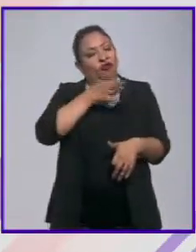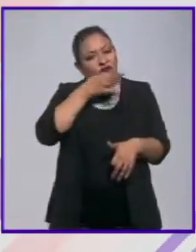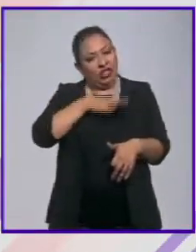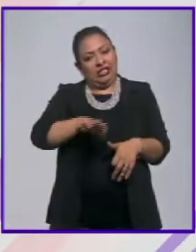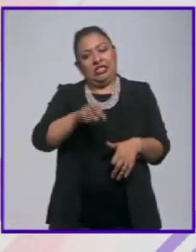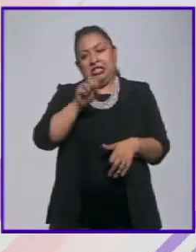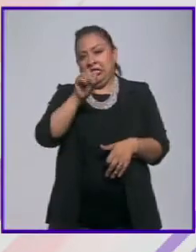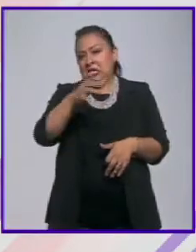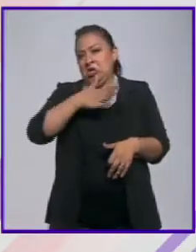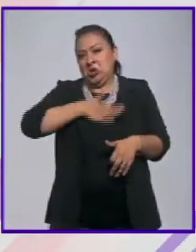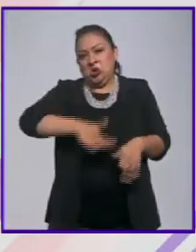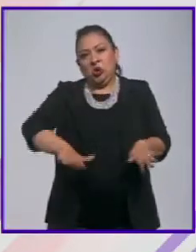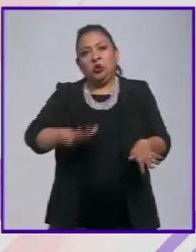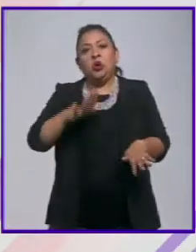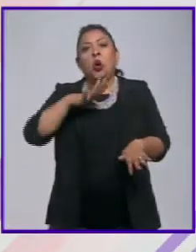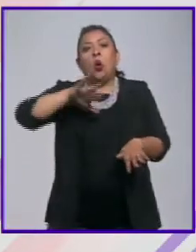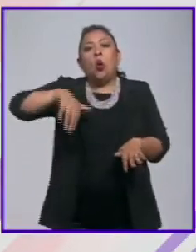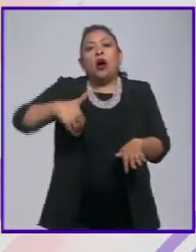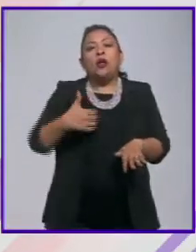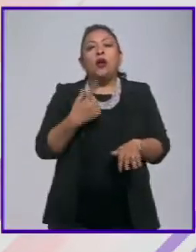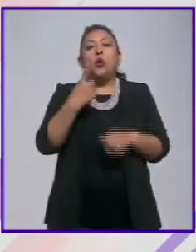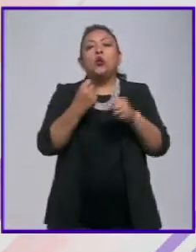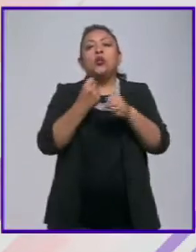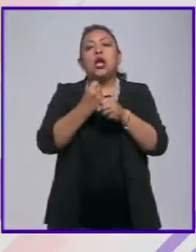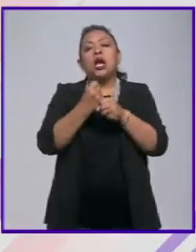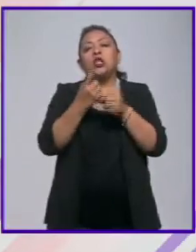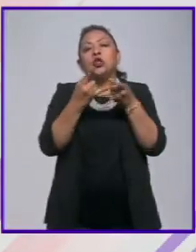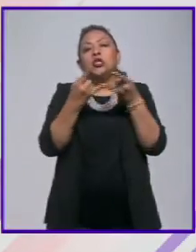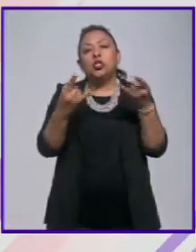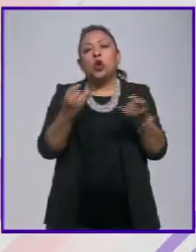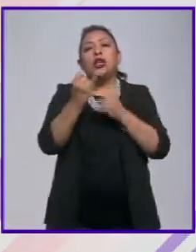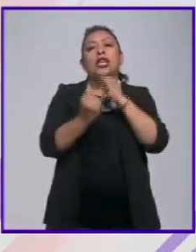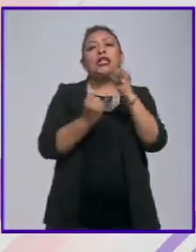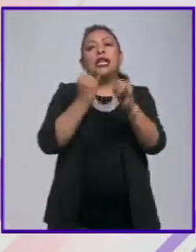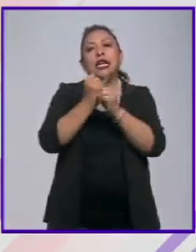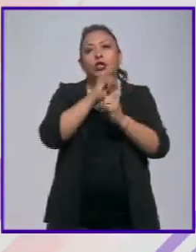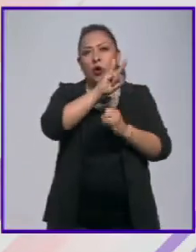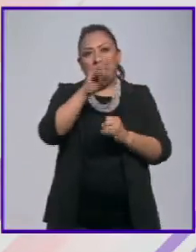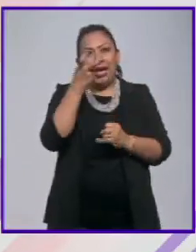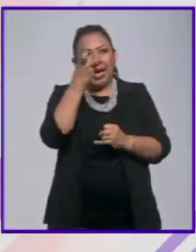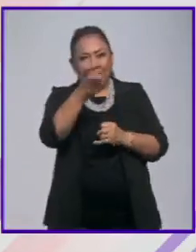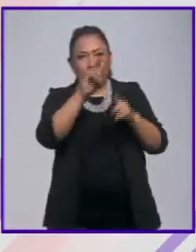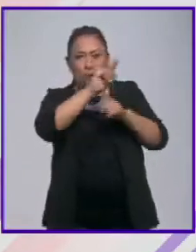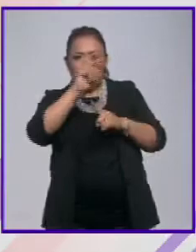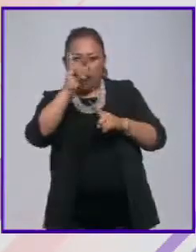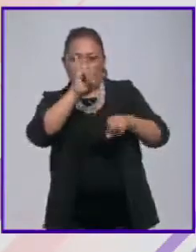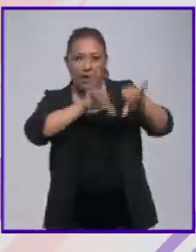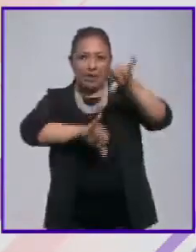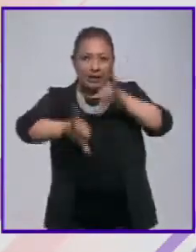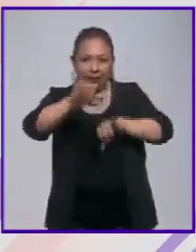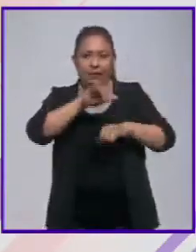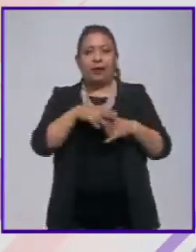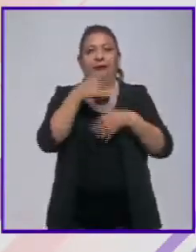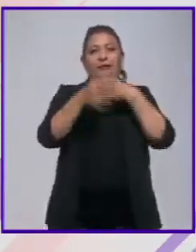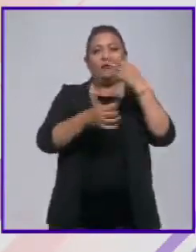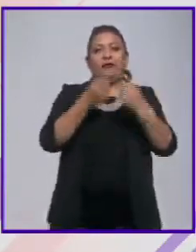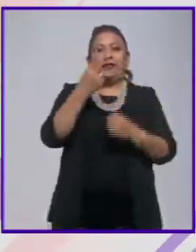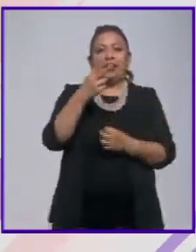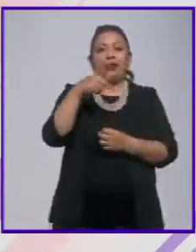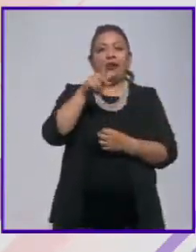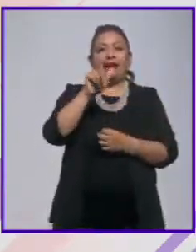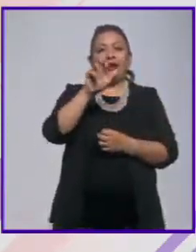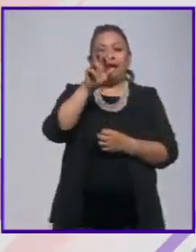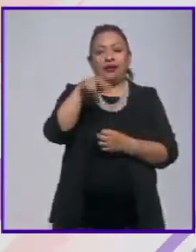digno de apartar un año de la historia y que ese año sea el año internacional de esto de la tabla periódica noticias 22